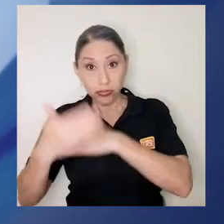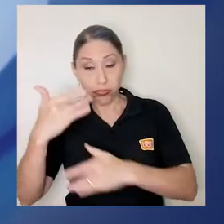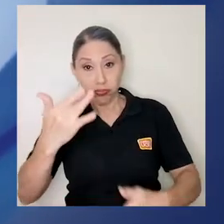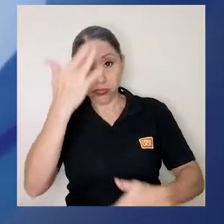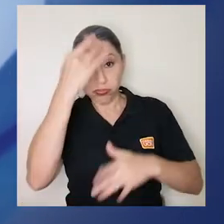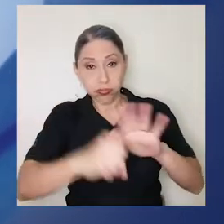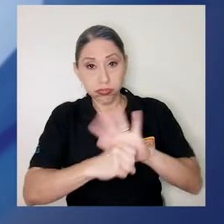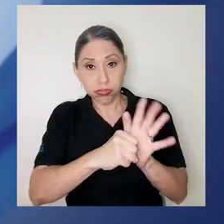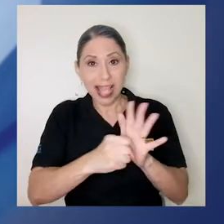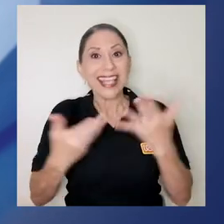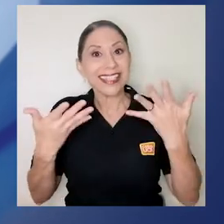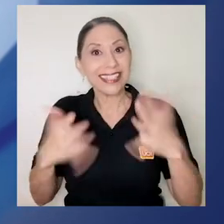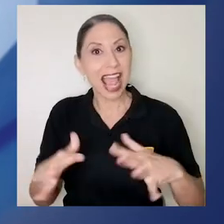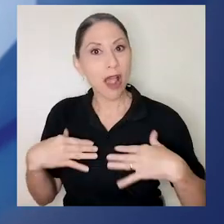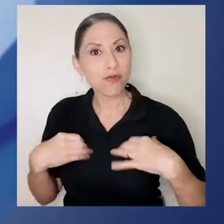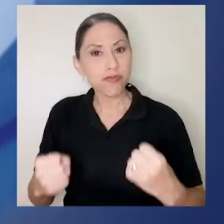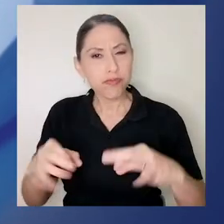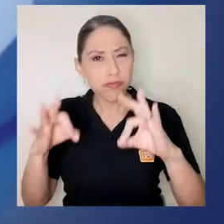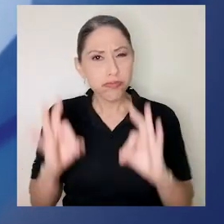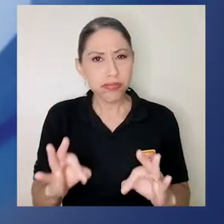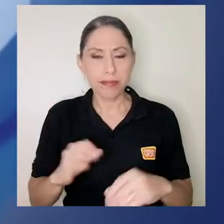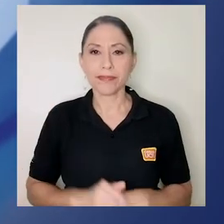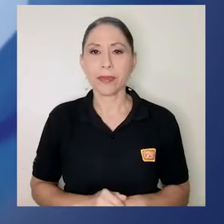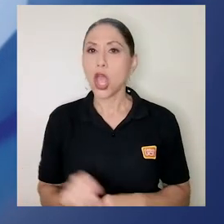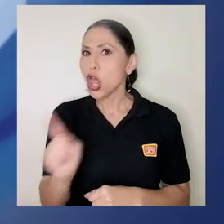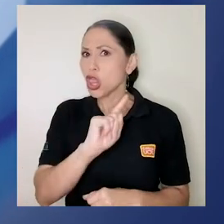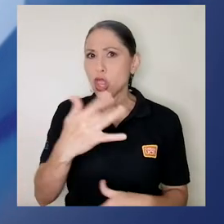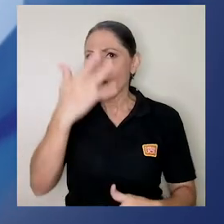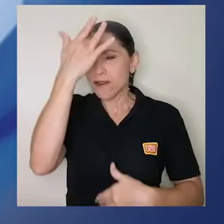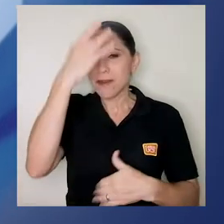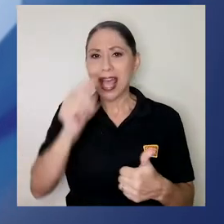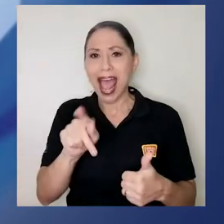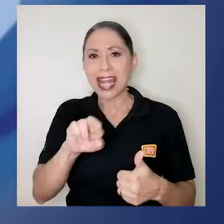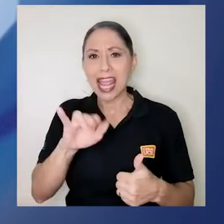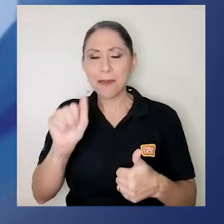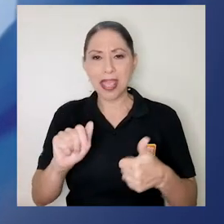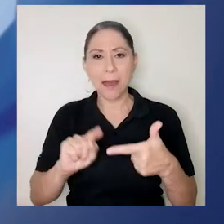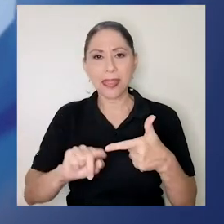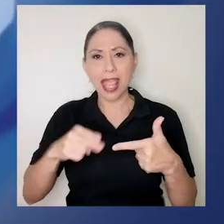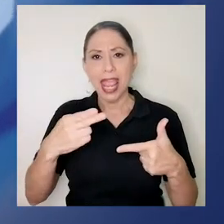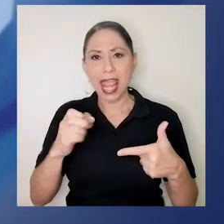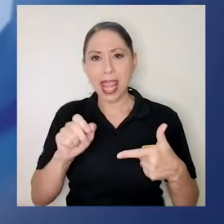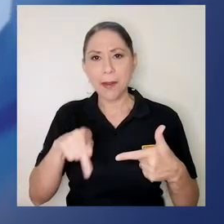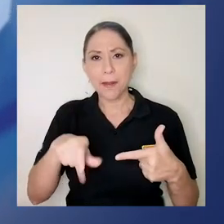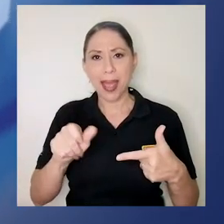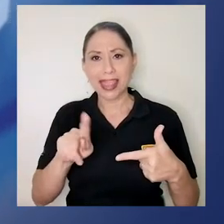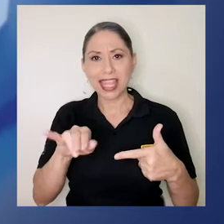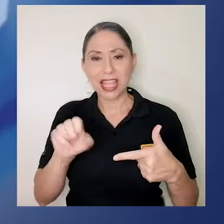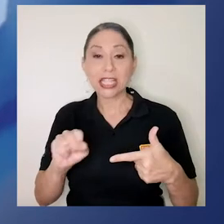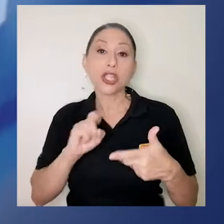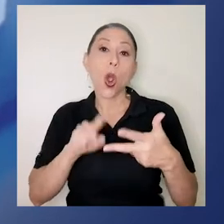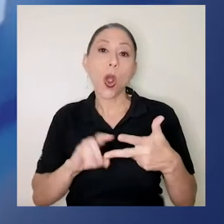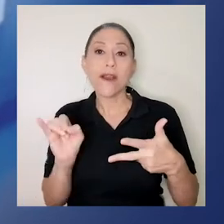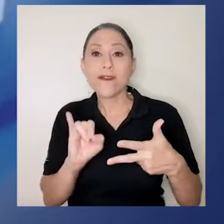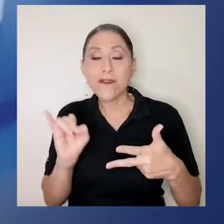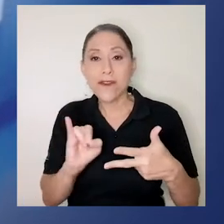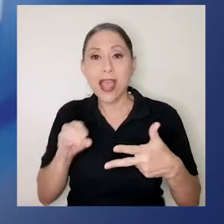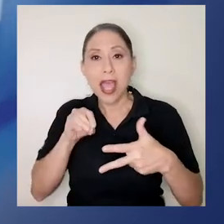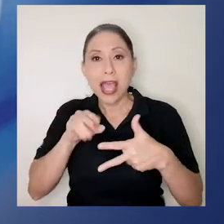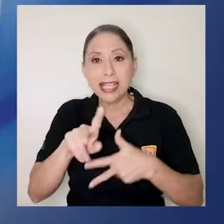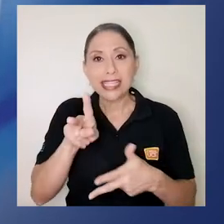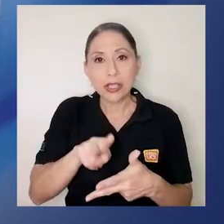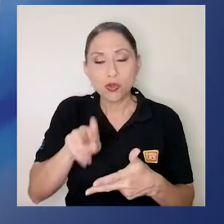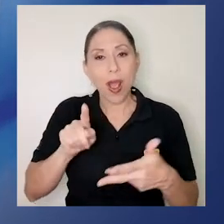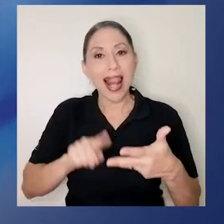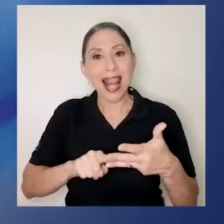estar completamente recuperado. No padecer enfermedades como anemia, hepatitis o enfermedades de transmisión sexual,